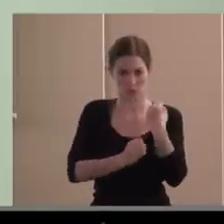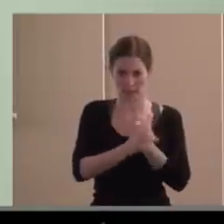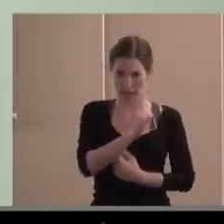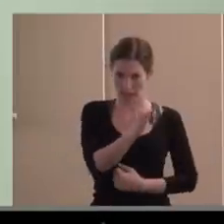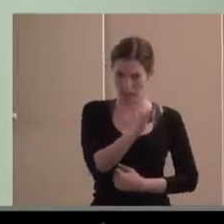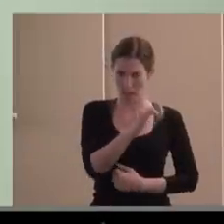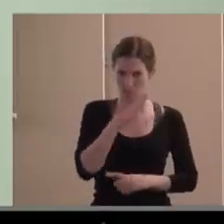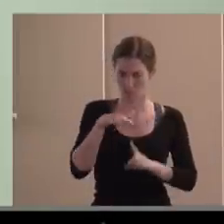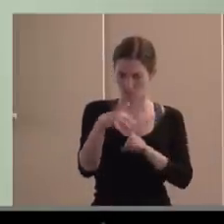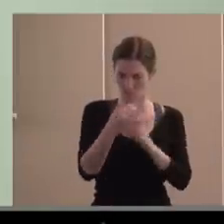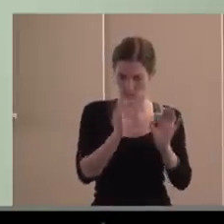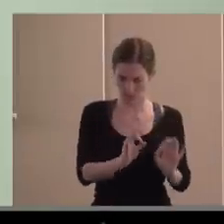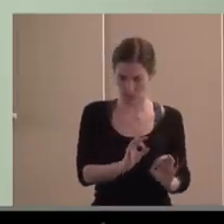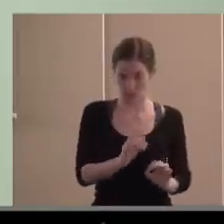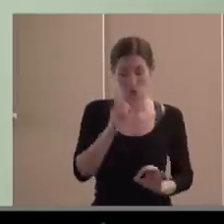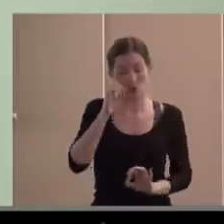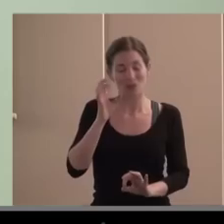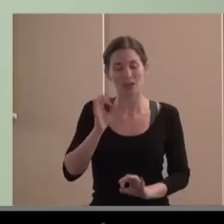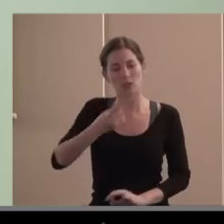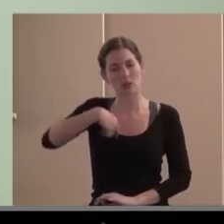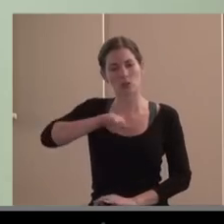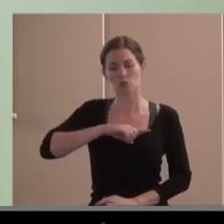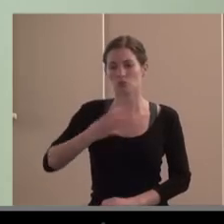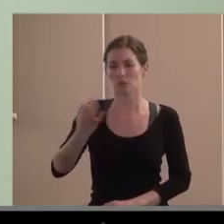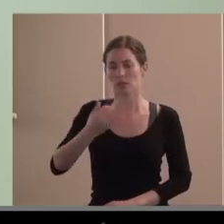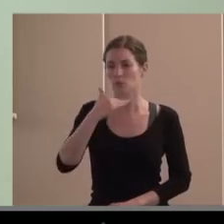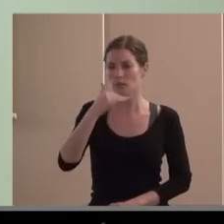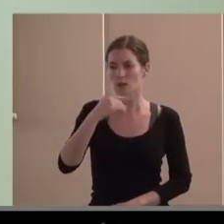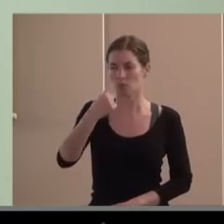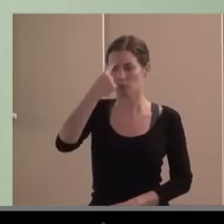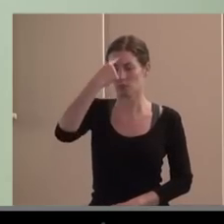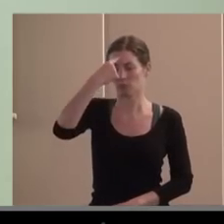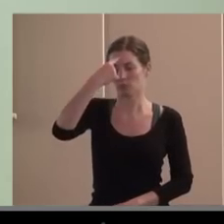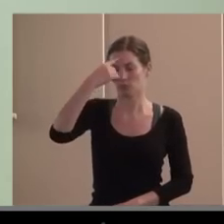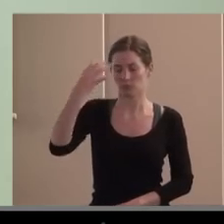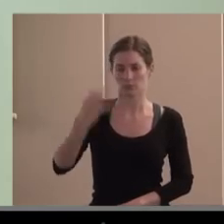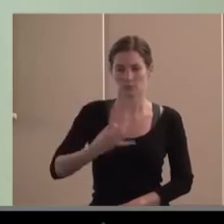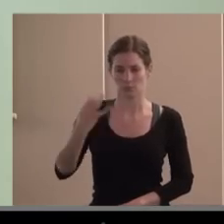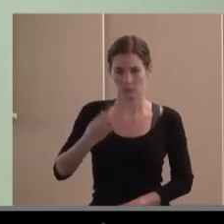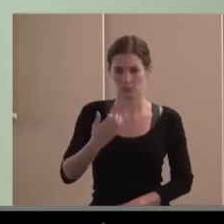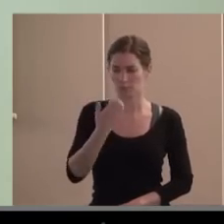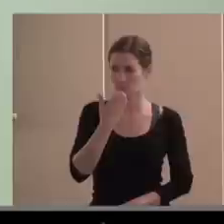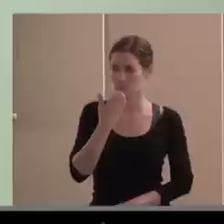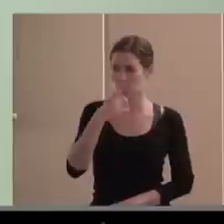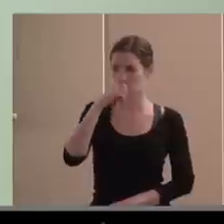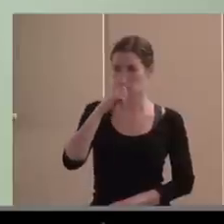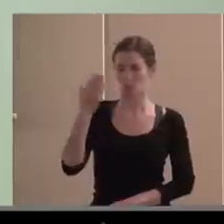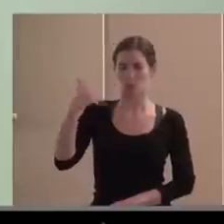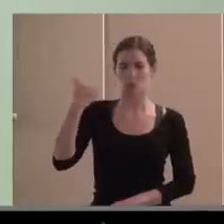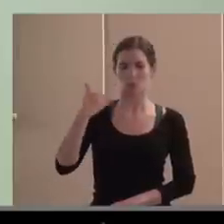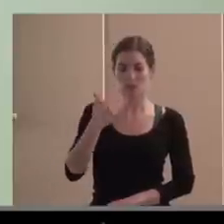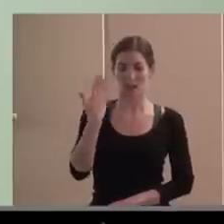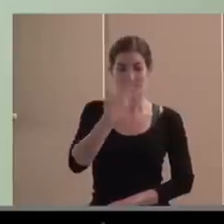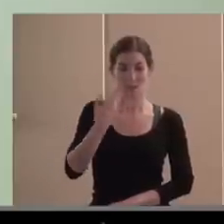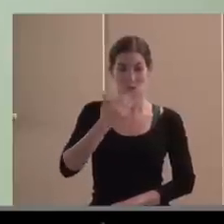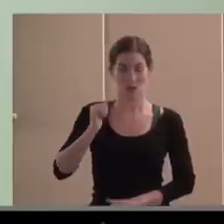una especie de premisa, de consigna. Yo recuerdo, yo tengo una cierta edad, cuando yo era la escuela, empezábamos la escuela franquista de